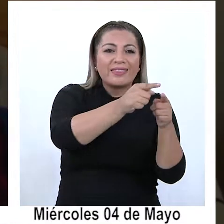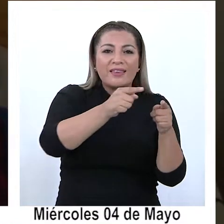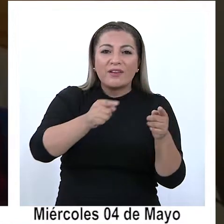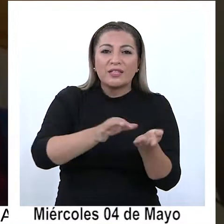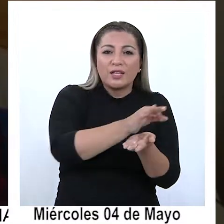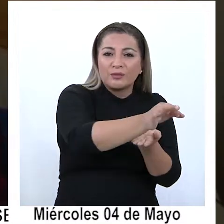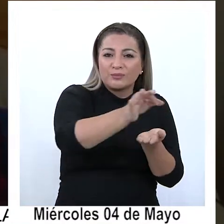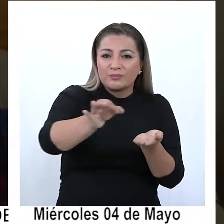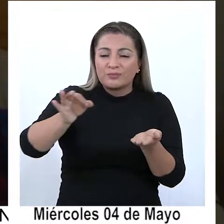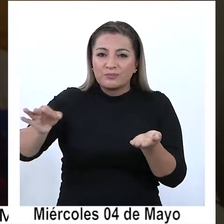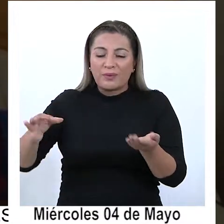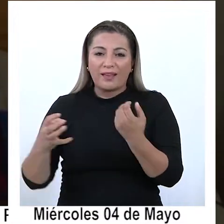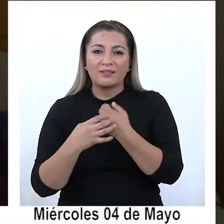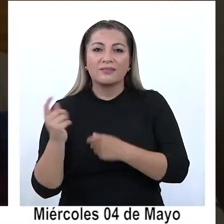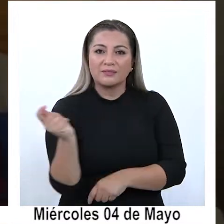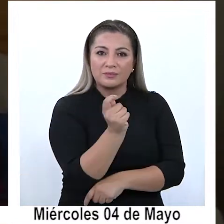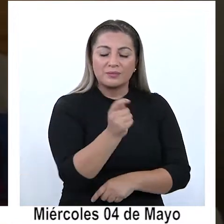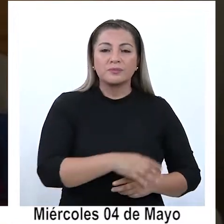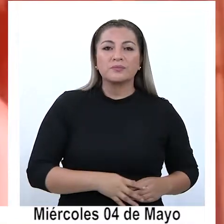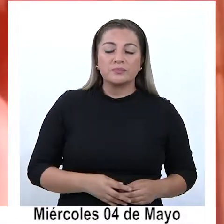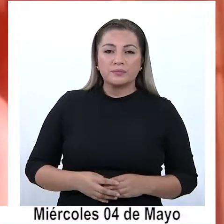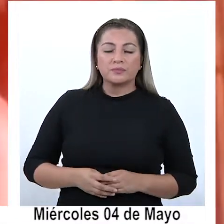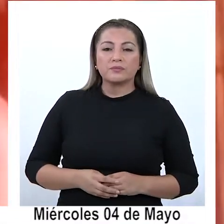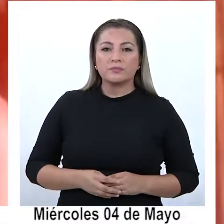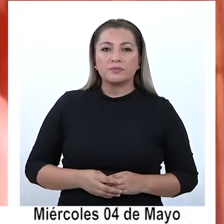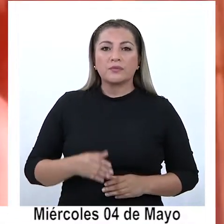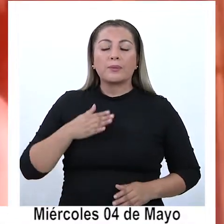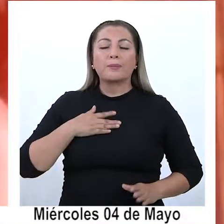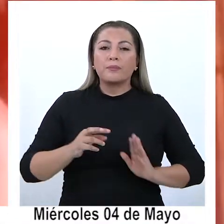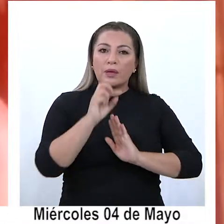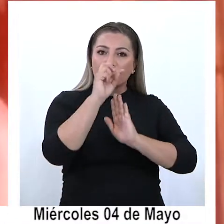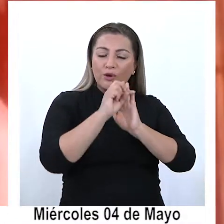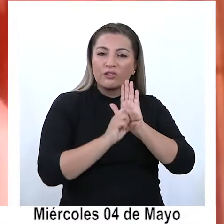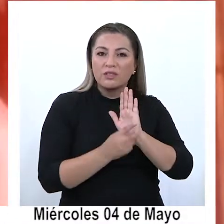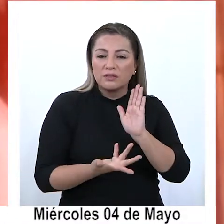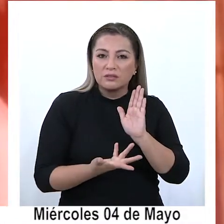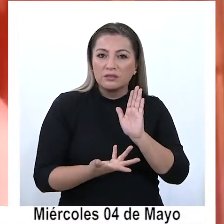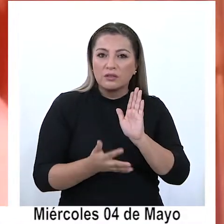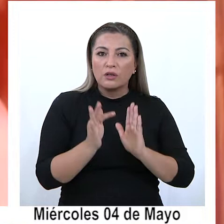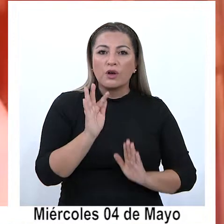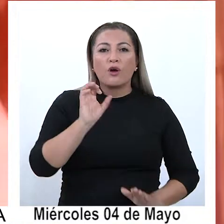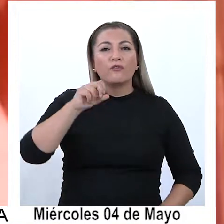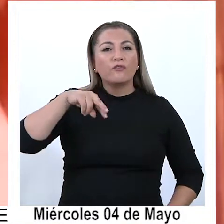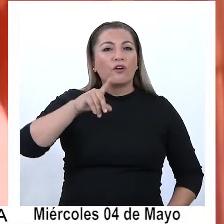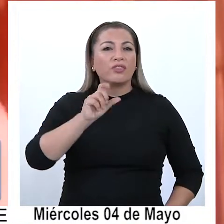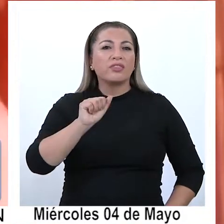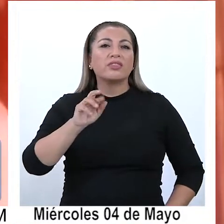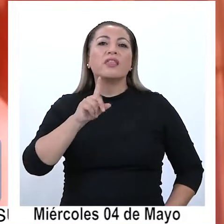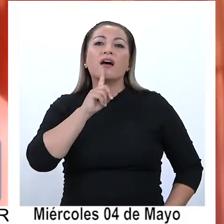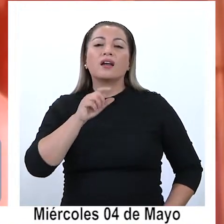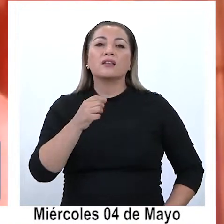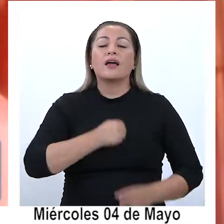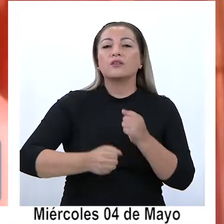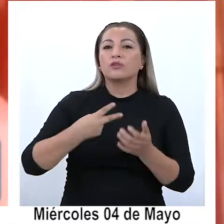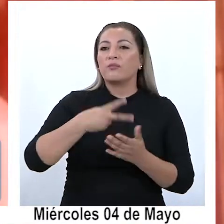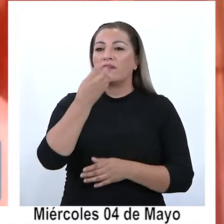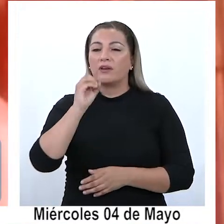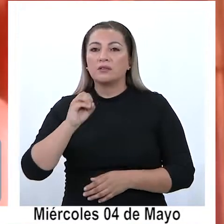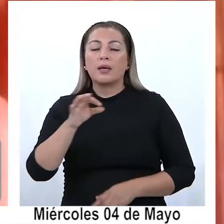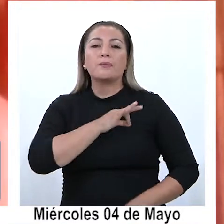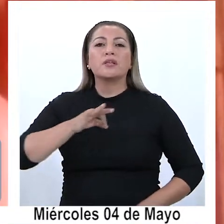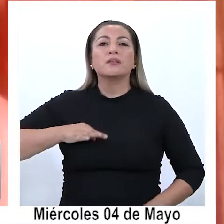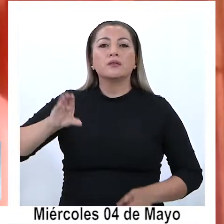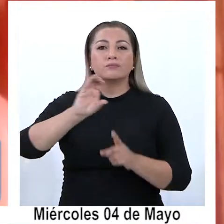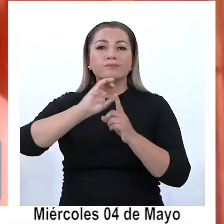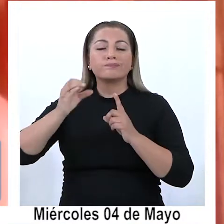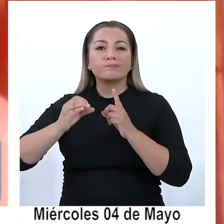territorios de la región. Nuestro proyecto es un fondar del año 2020 financiado por el Ministerio